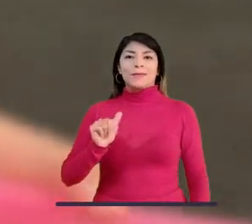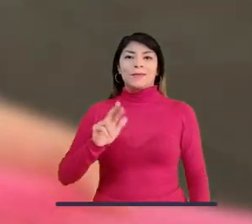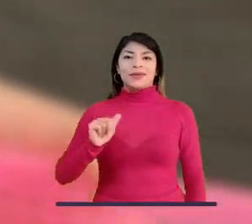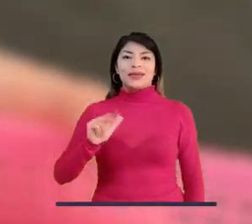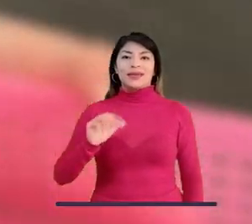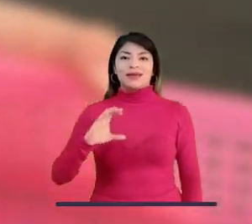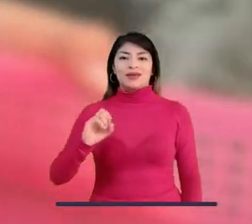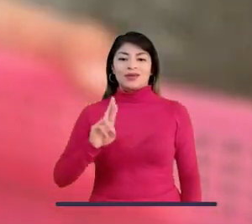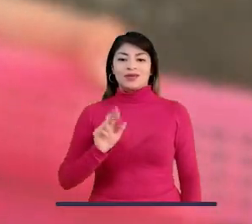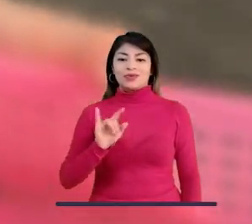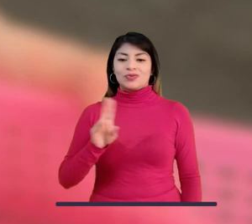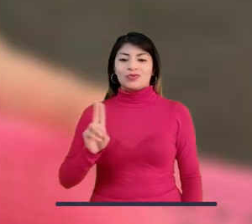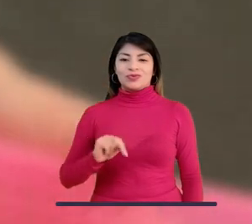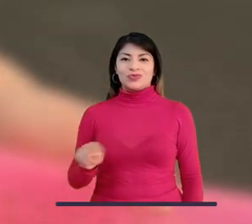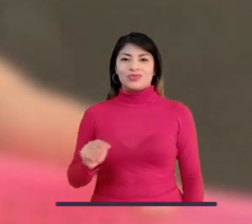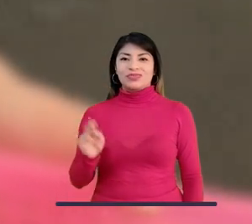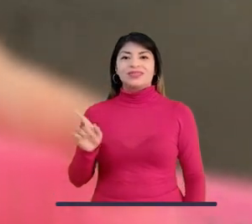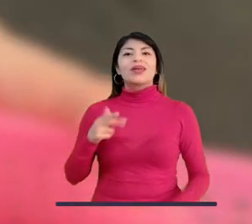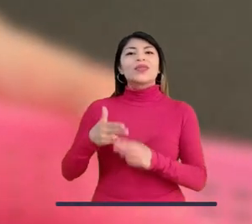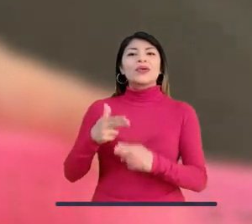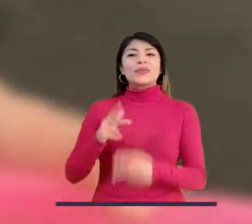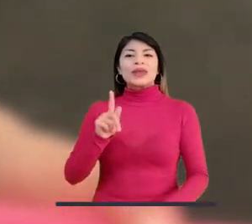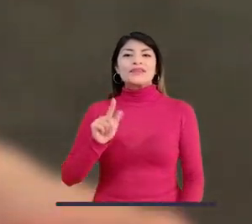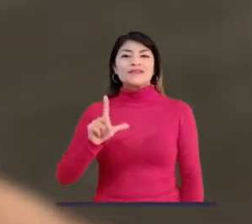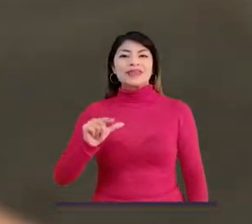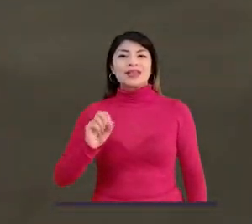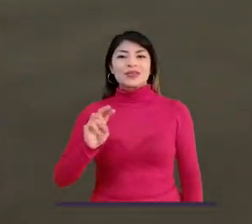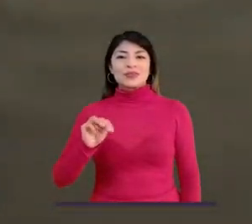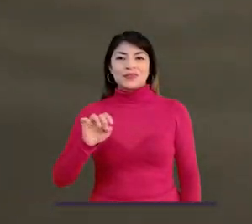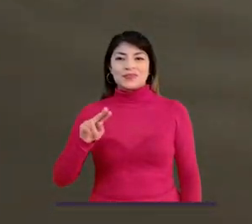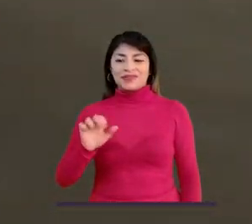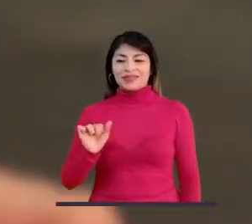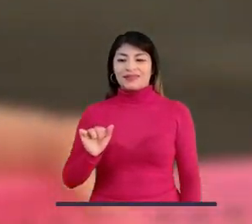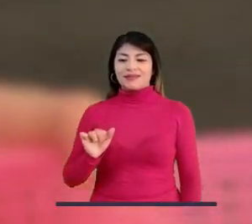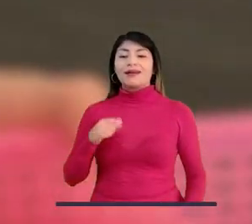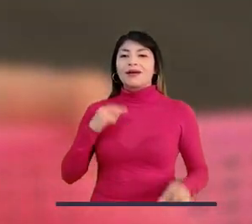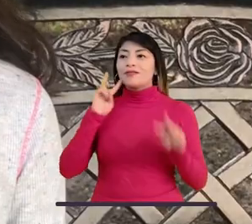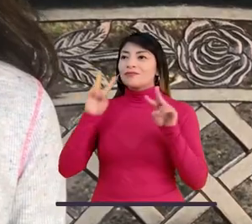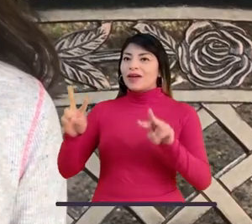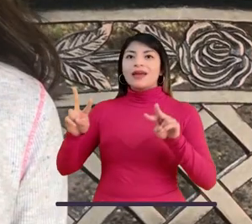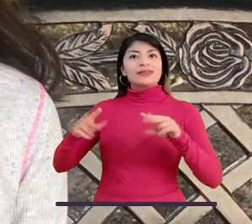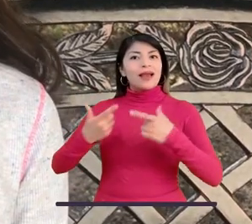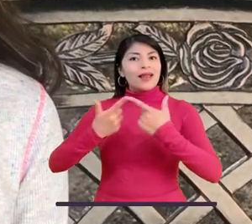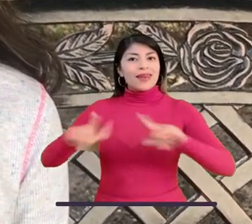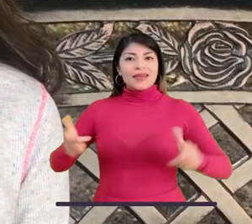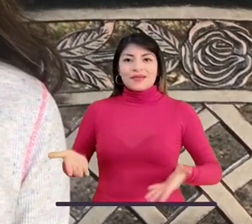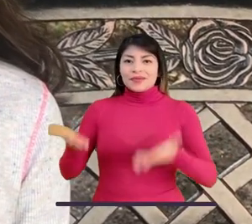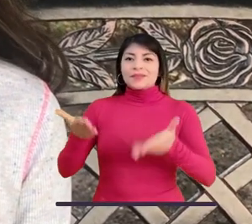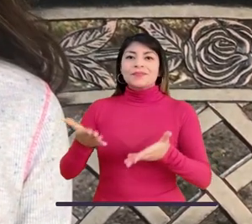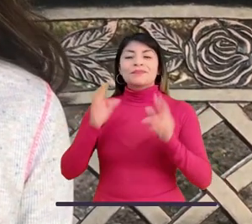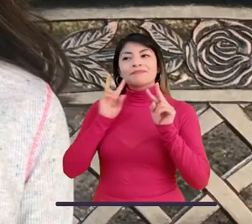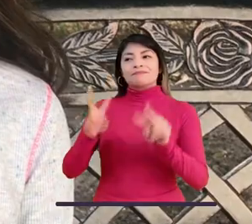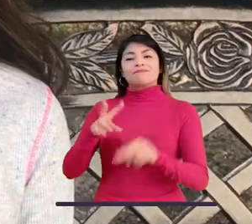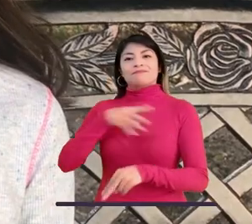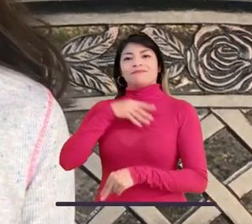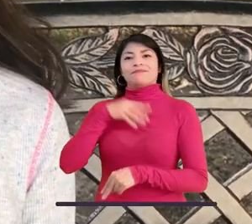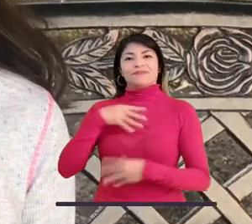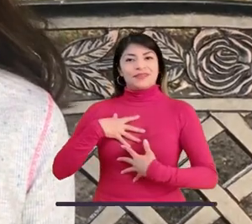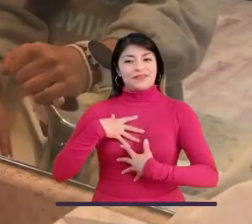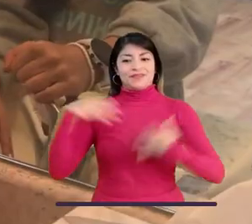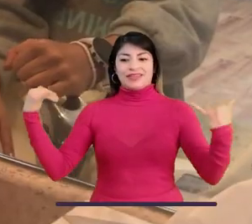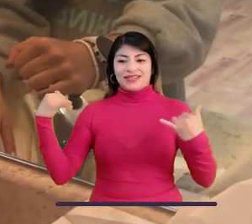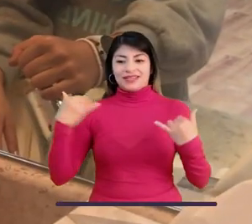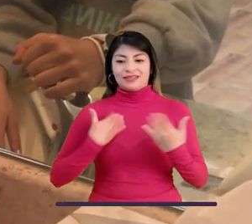¿Sol? Vamos a liberar a Filomena y a Sol. Me encantó muchísimo ver a las tortugas yendo a su hábitat